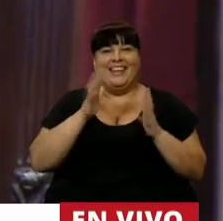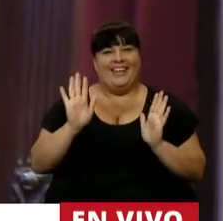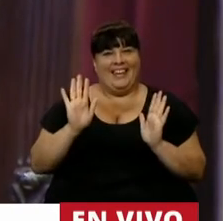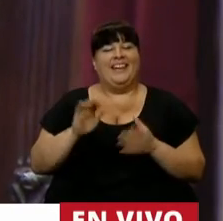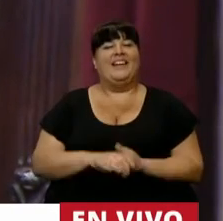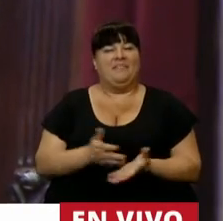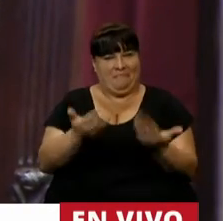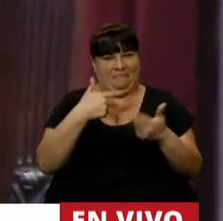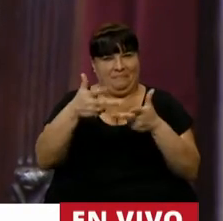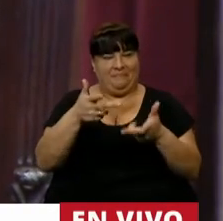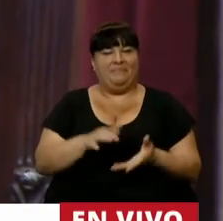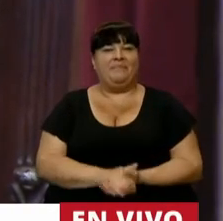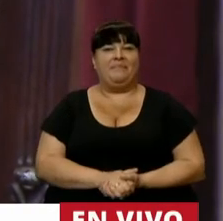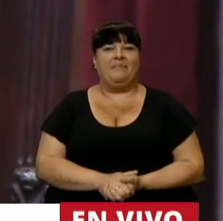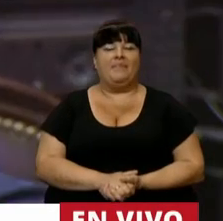Adelante, adelante, diputado.